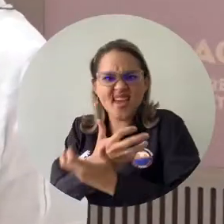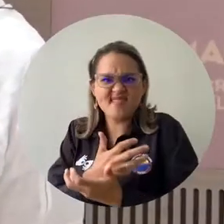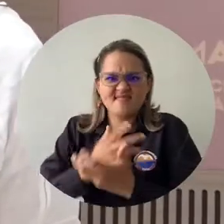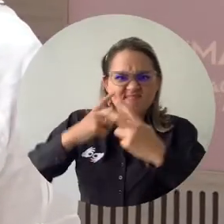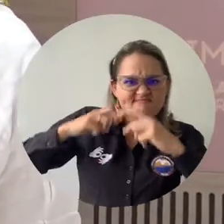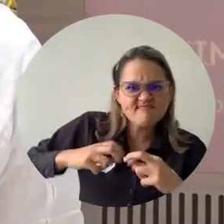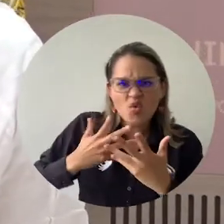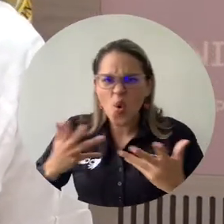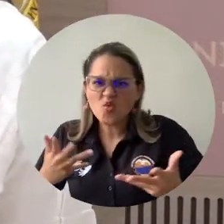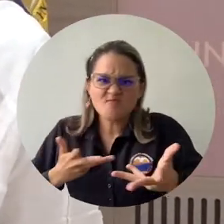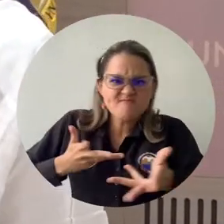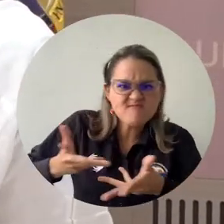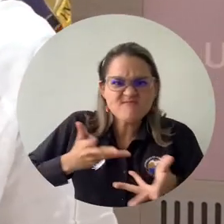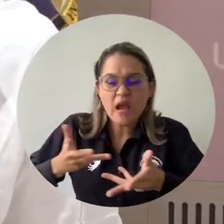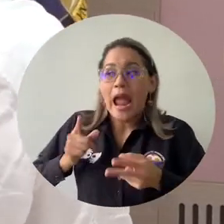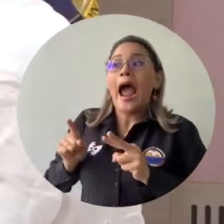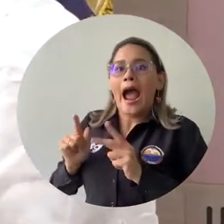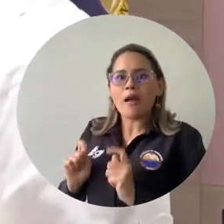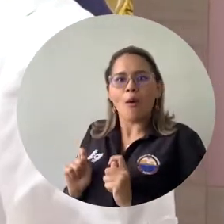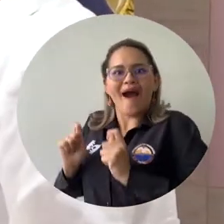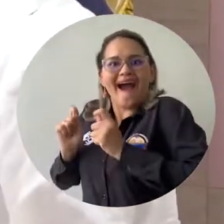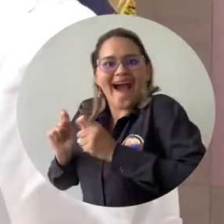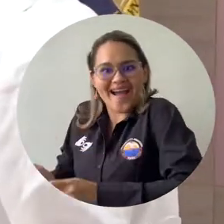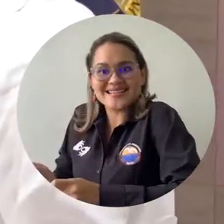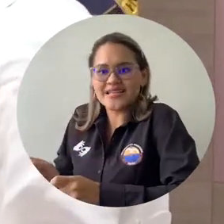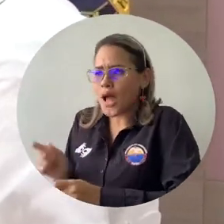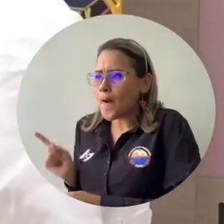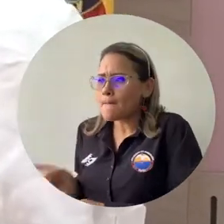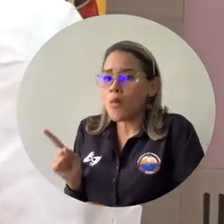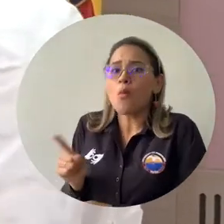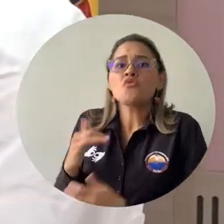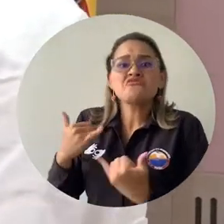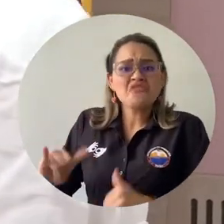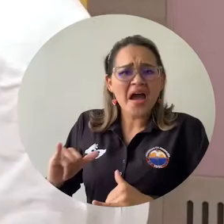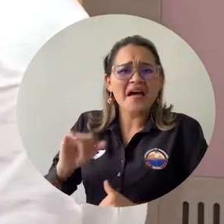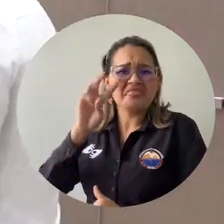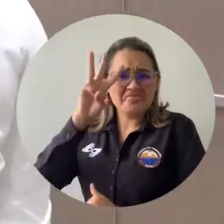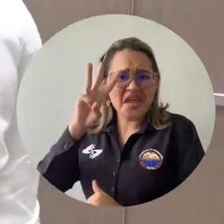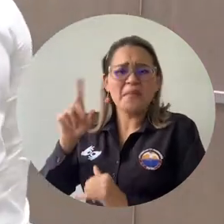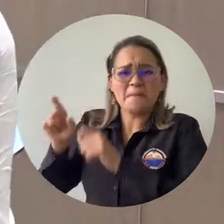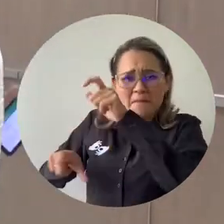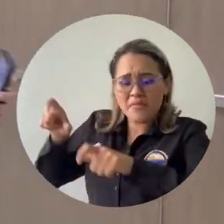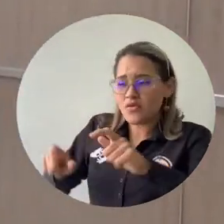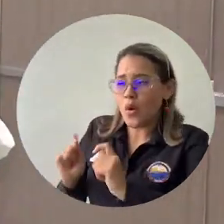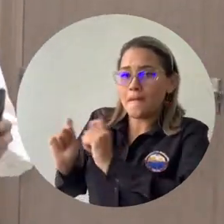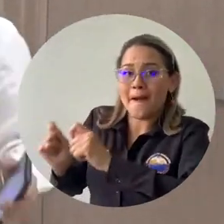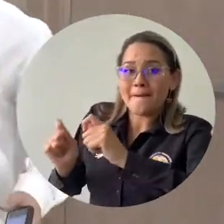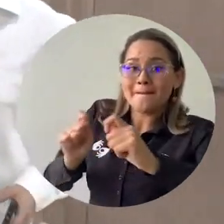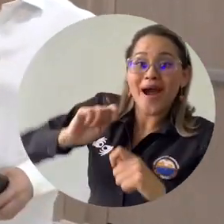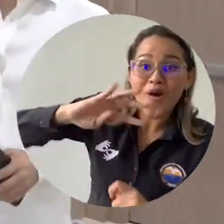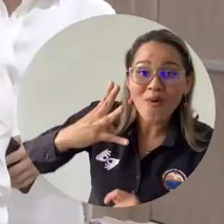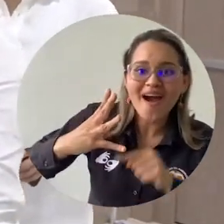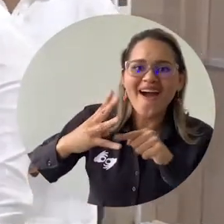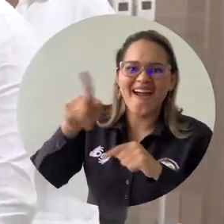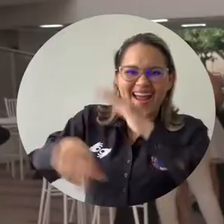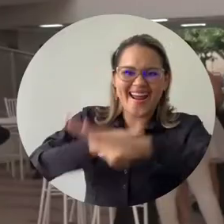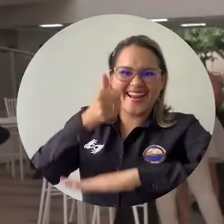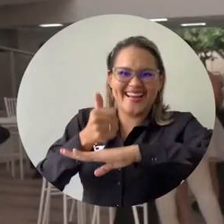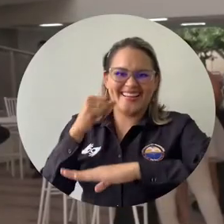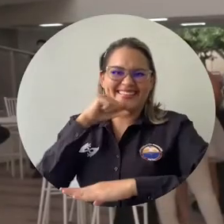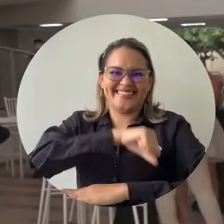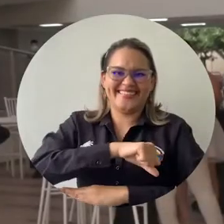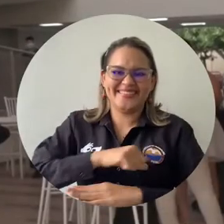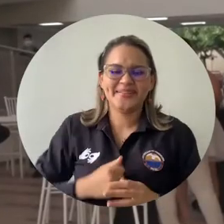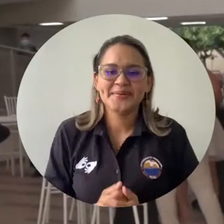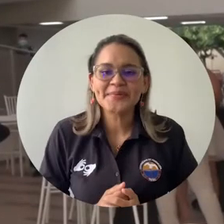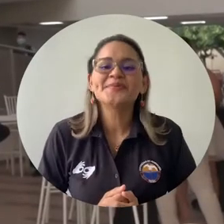investigación y la ciencia en Colombia, y el rector Pablo Vera se convirtió en la cuarta persona en merecerla. Y sobre todo el impulso que ha dado el Dr. Vera, sobre